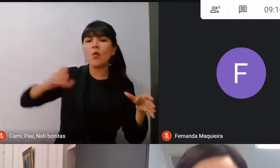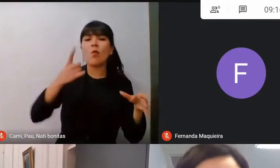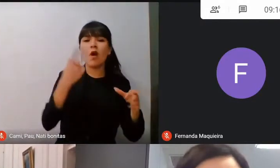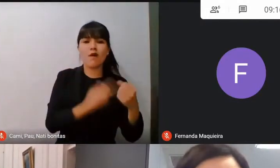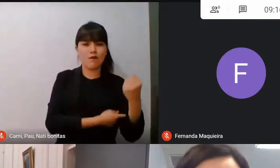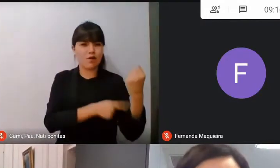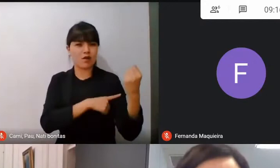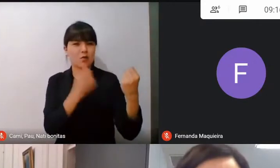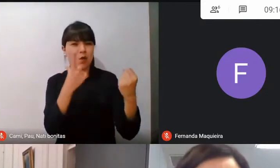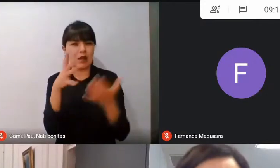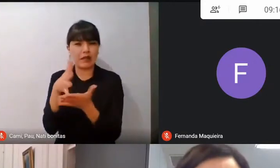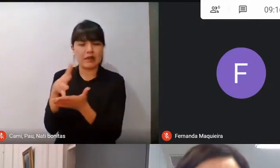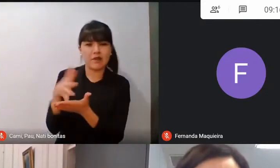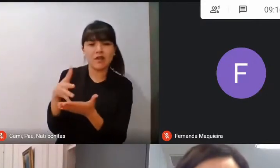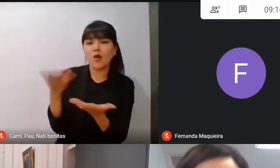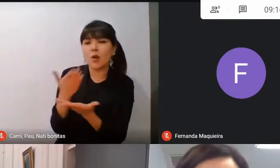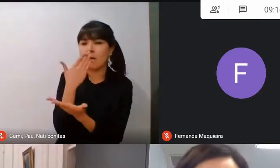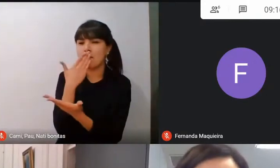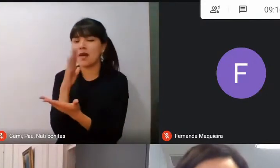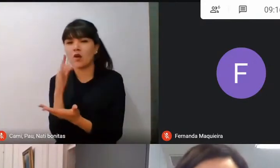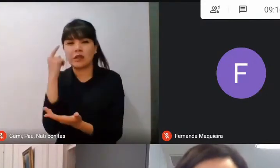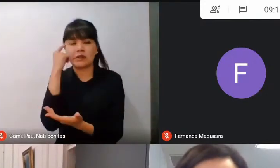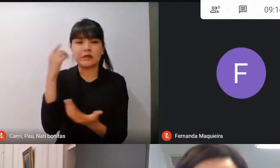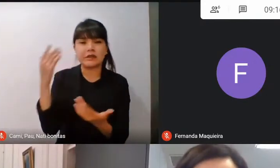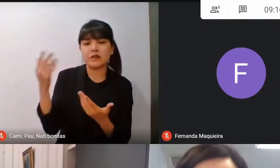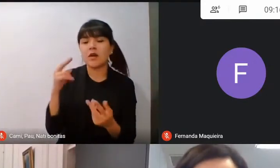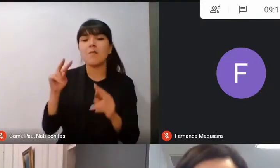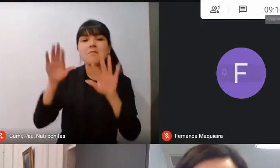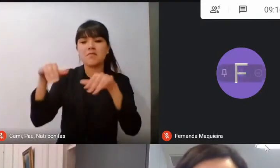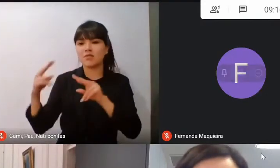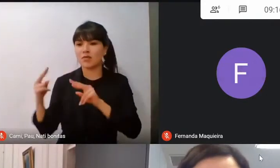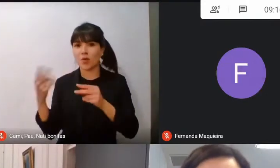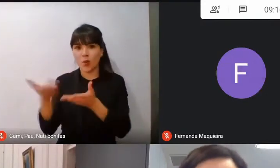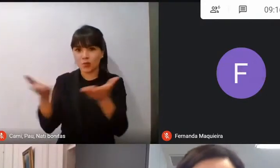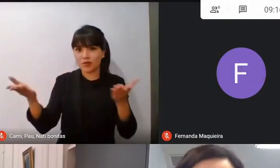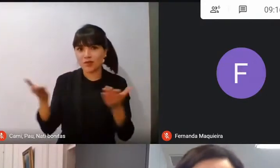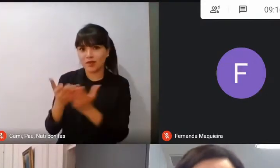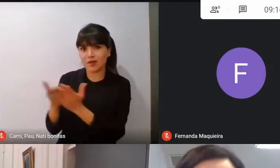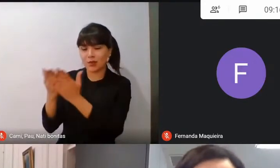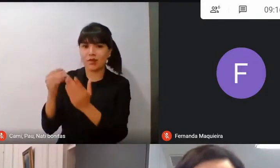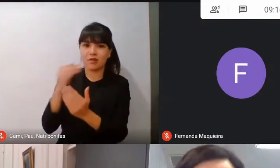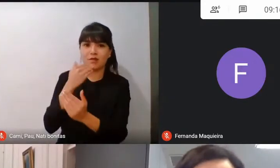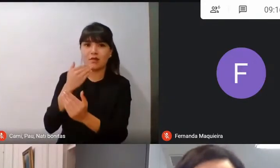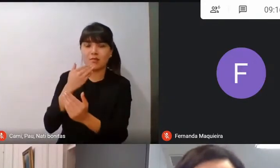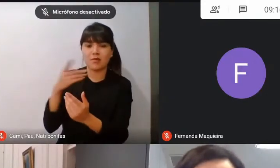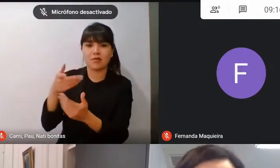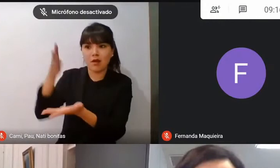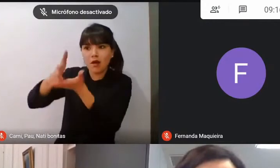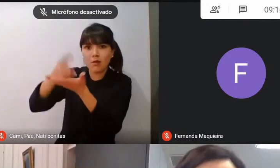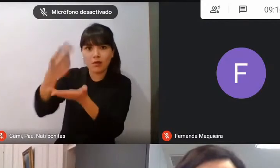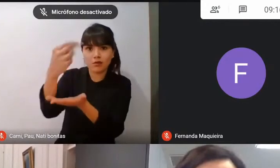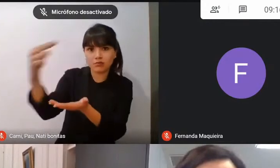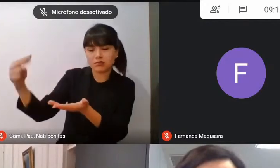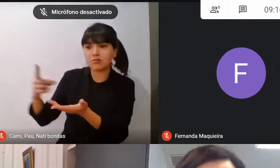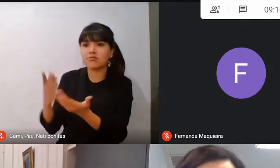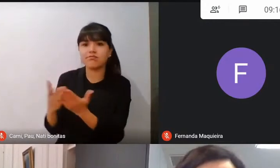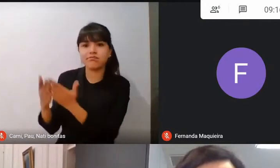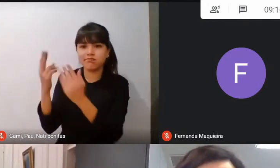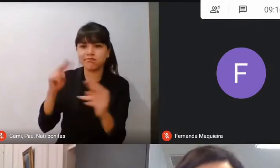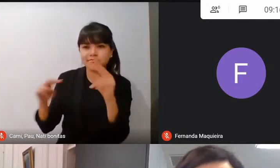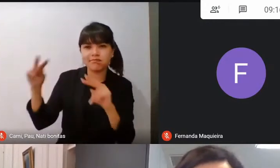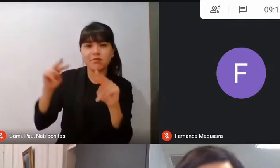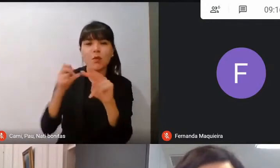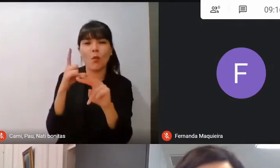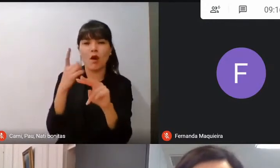mejorar cada una de áreas, desde la mirada de su propio establecimiento. Hoy día en un consolidado tenemos que pretender